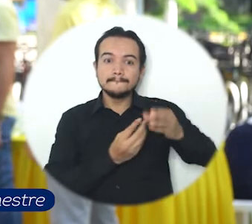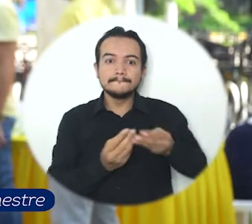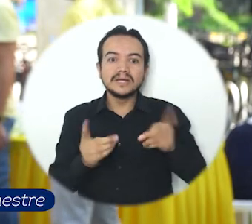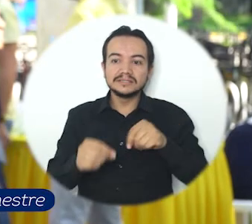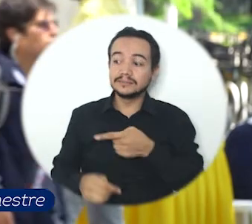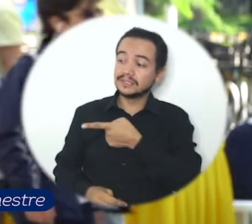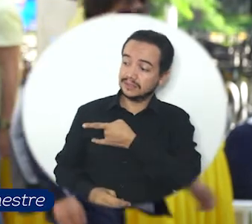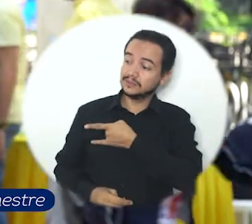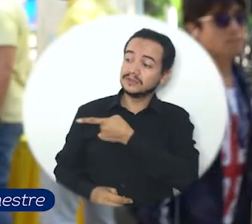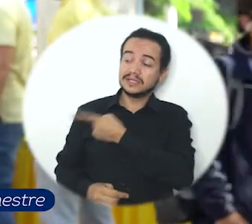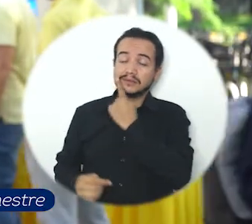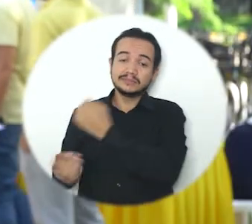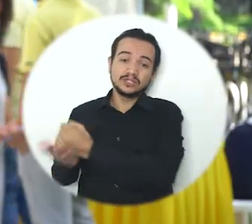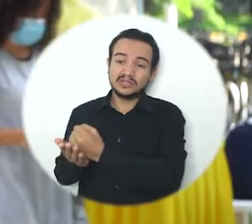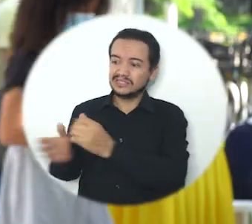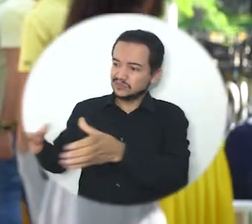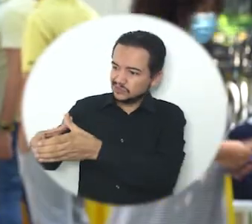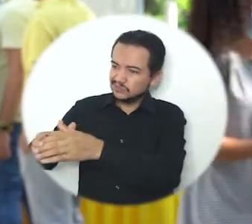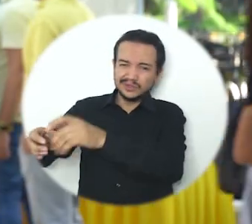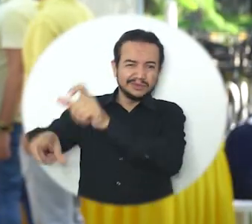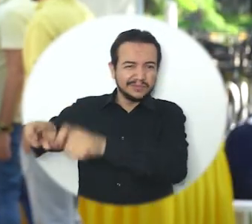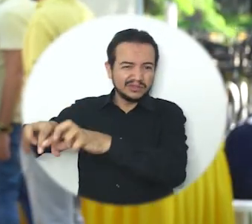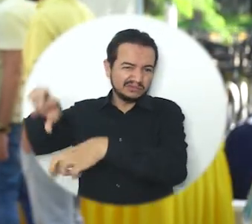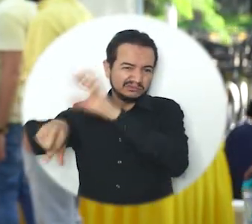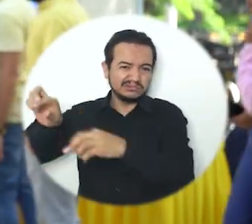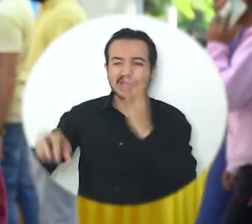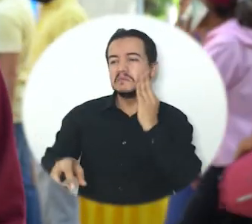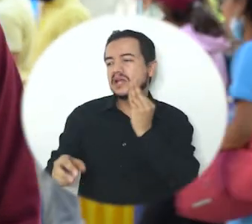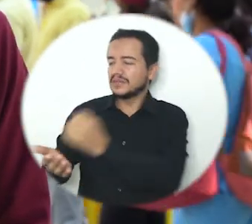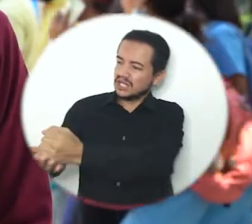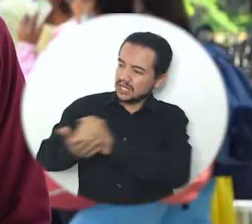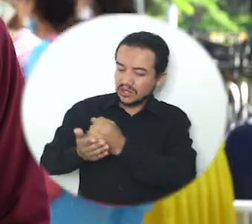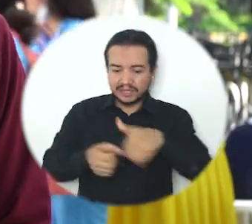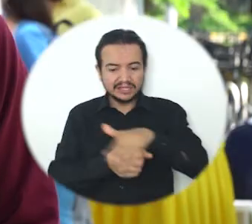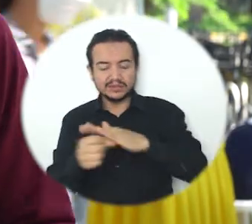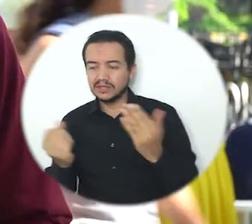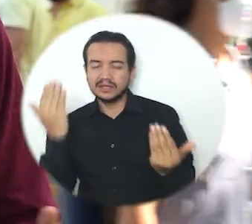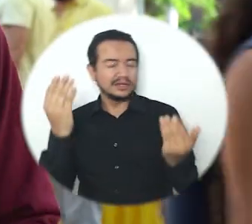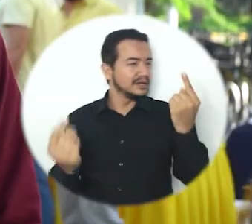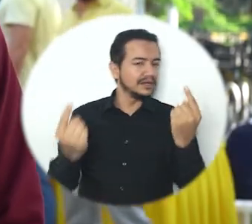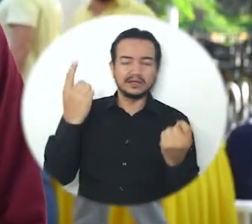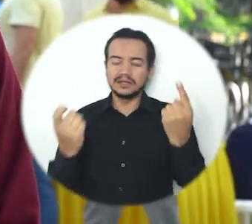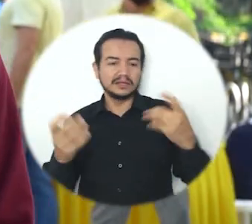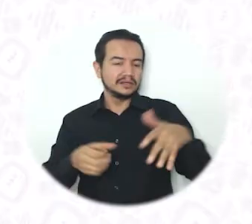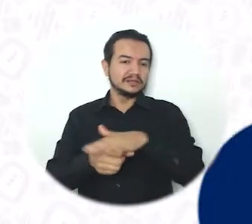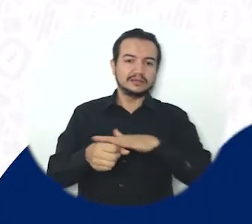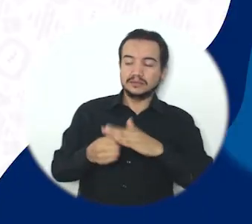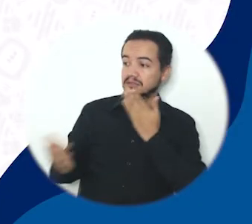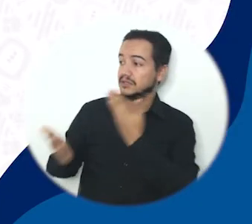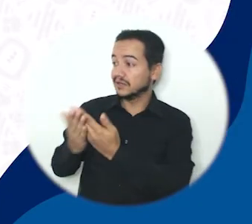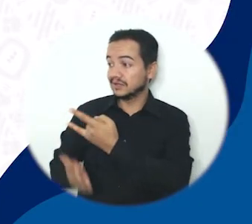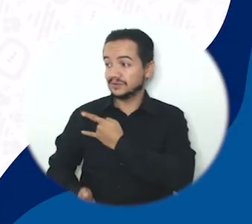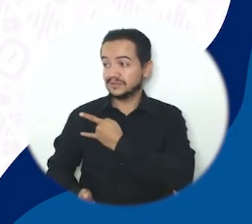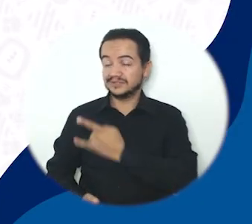tenemos ayuda de personas preparadas para ayudarnos a afrontar esas dificultades y los problemas que nos presentamos cada día mediante la universidad.